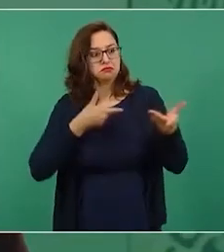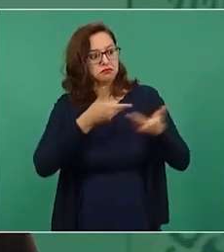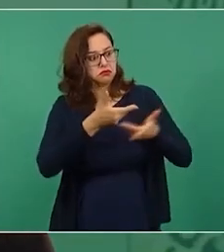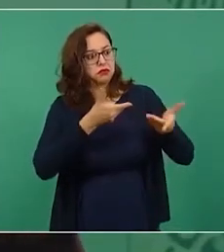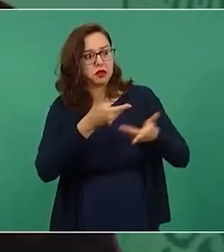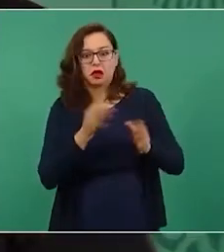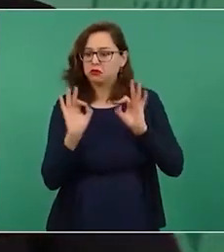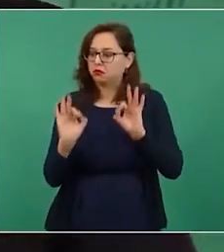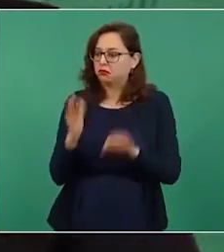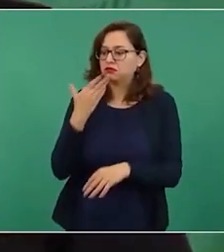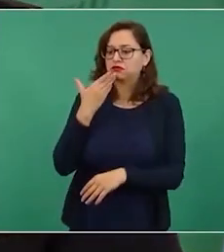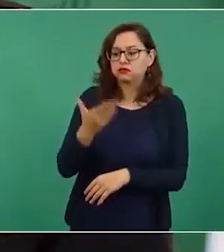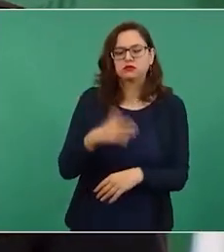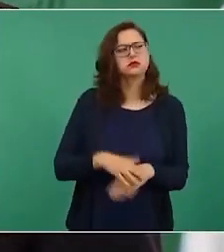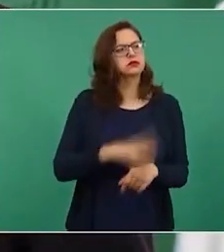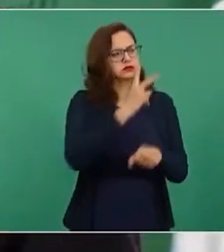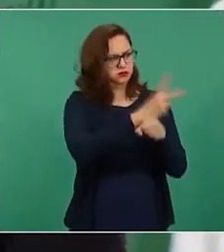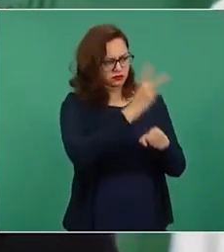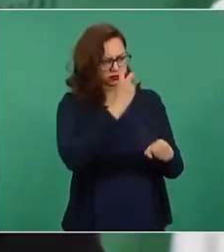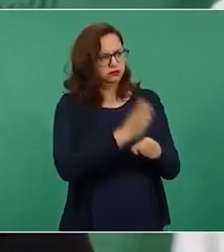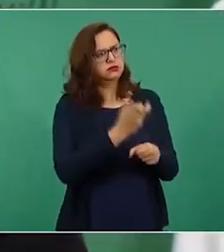a venir a México